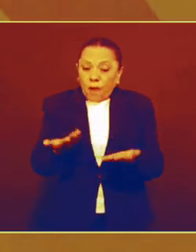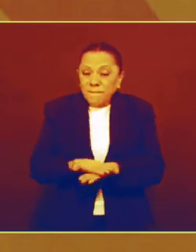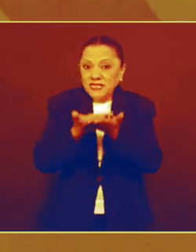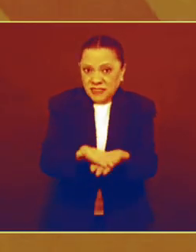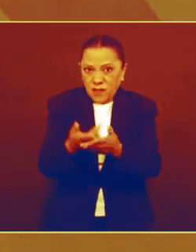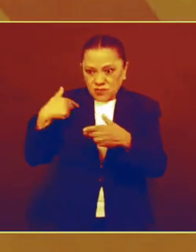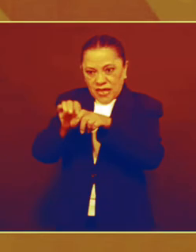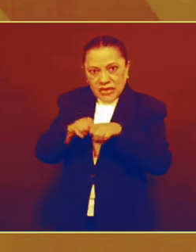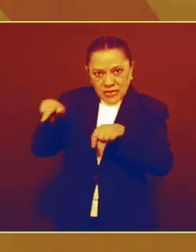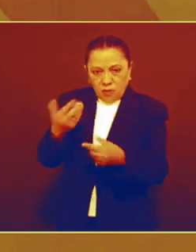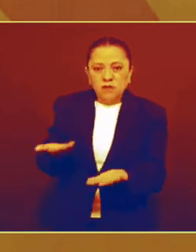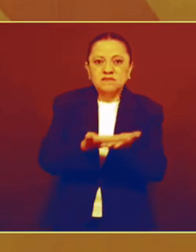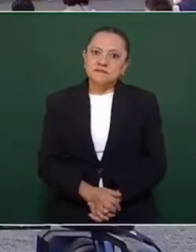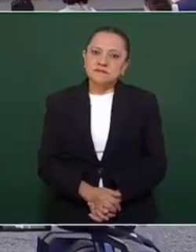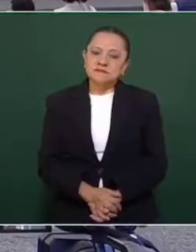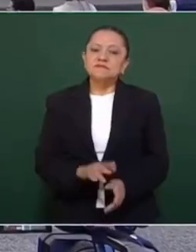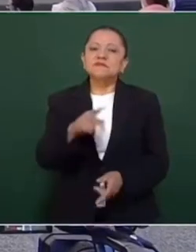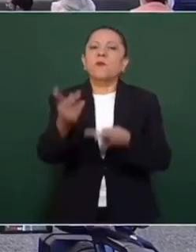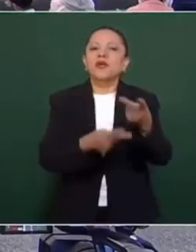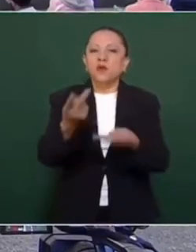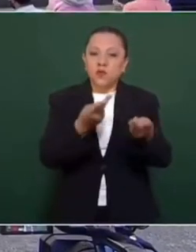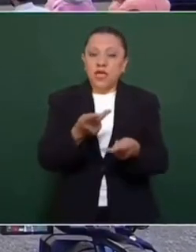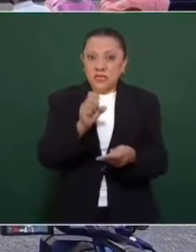que no haya modificaciones.